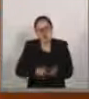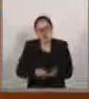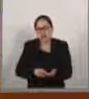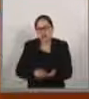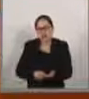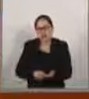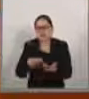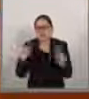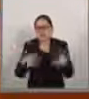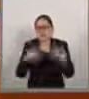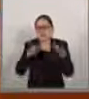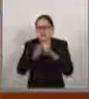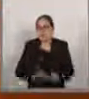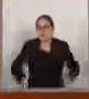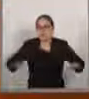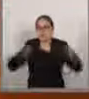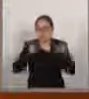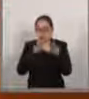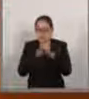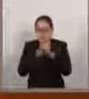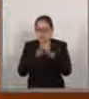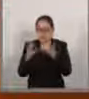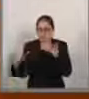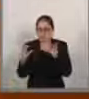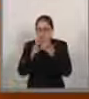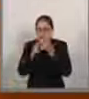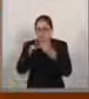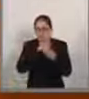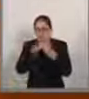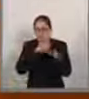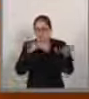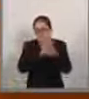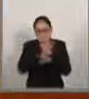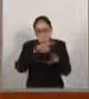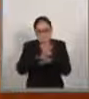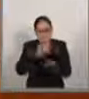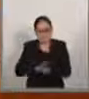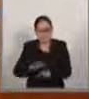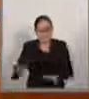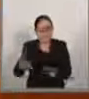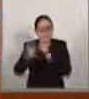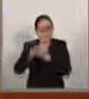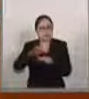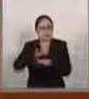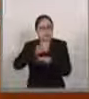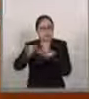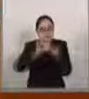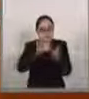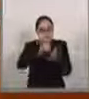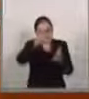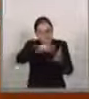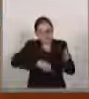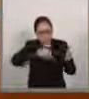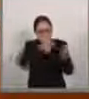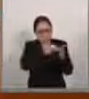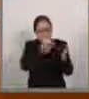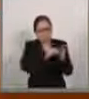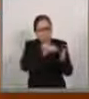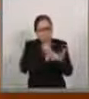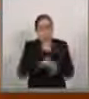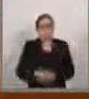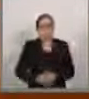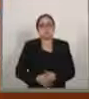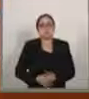necesario e indispensable tener una actualización de lo que esa ley le hace falta. Y el tema